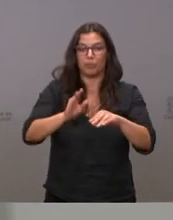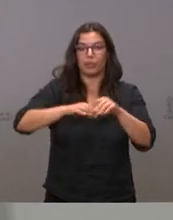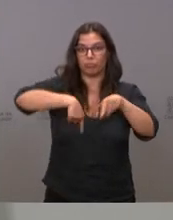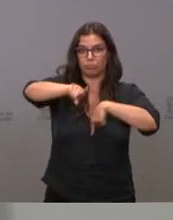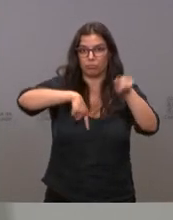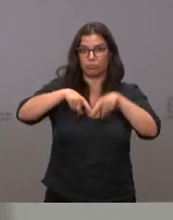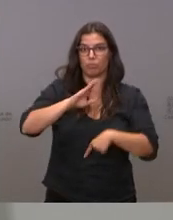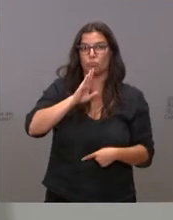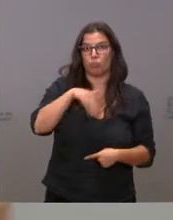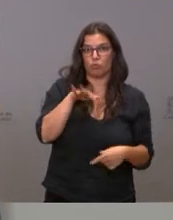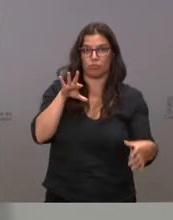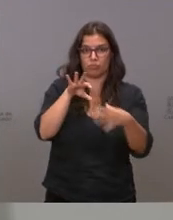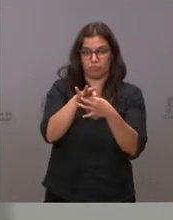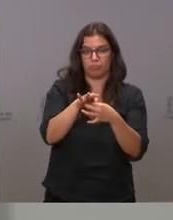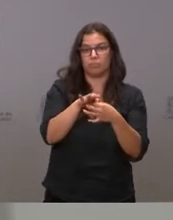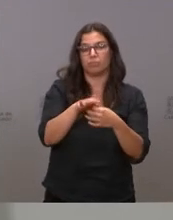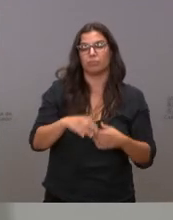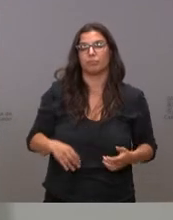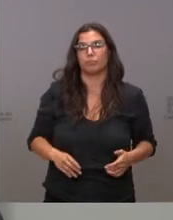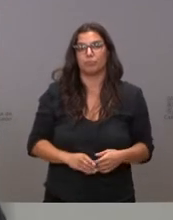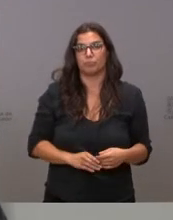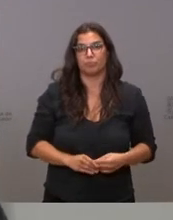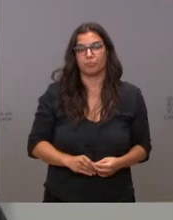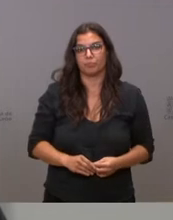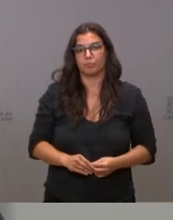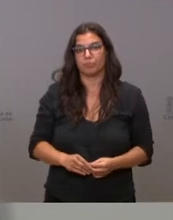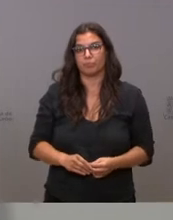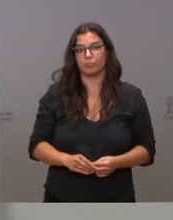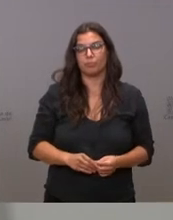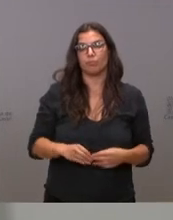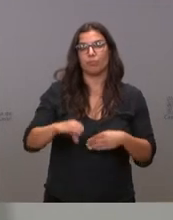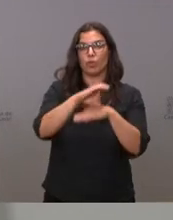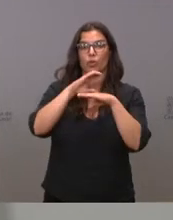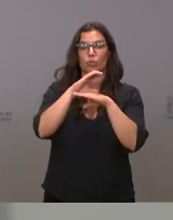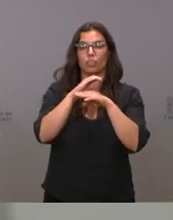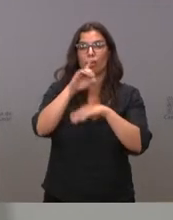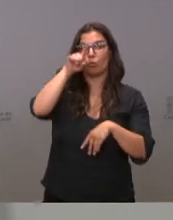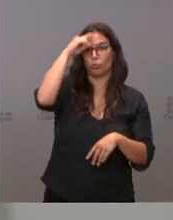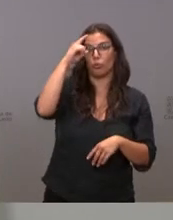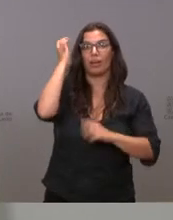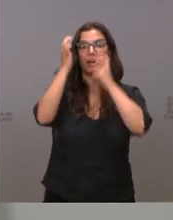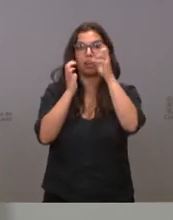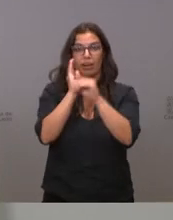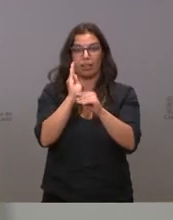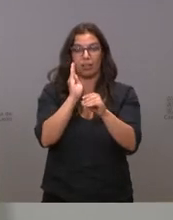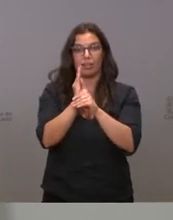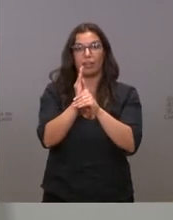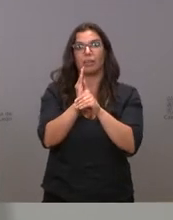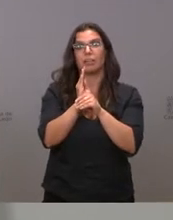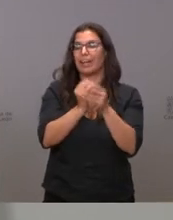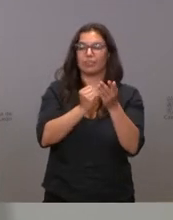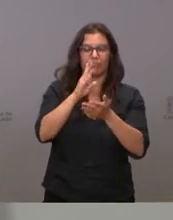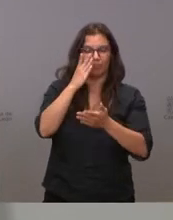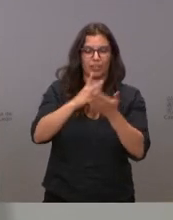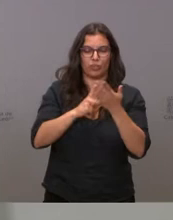más acordes con su carácter urbano. La Consejería de Agricultura y Ganadería invierte 222